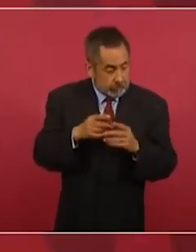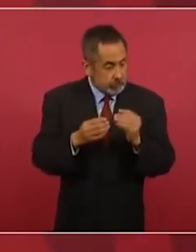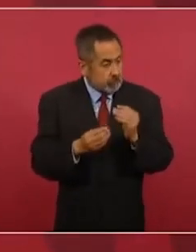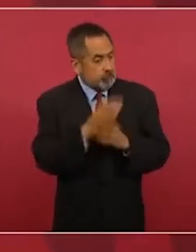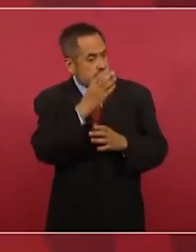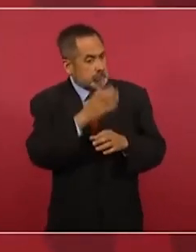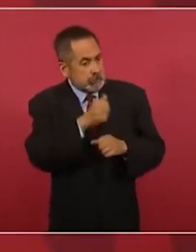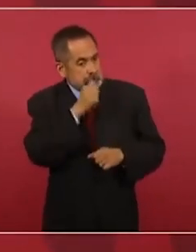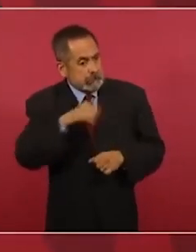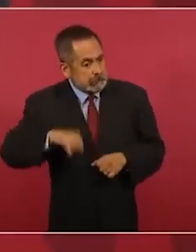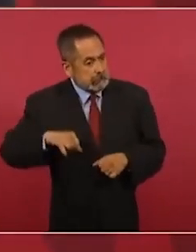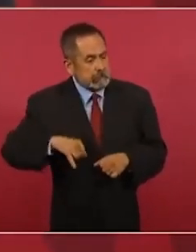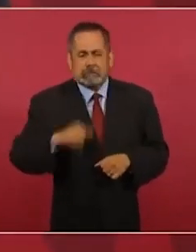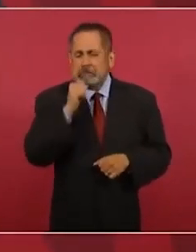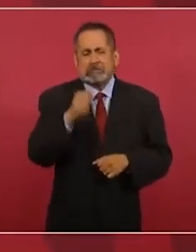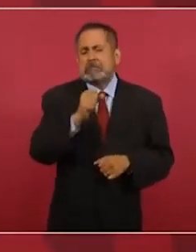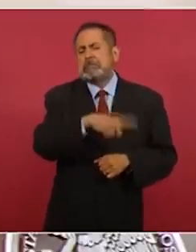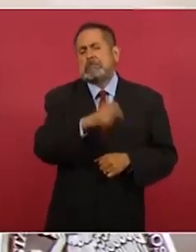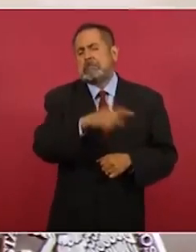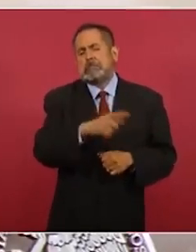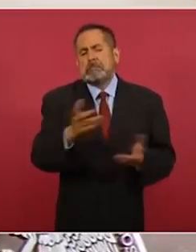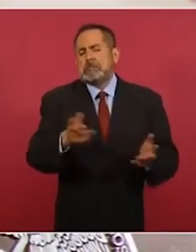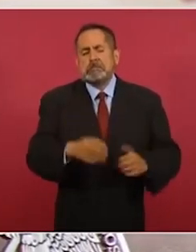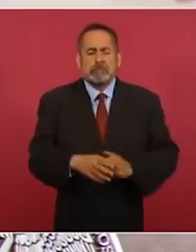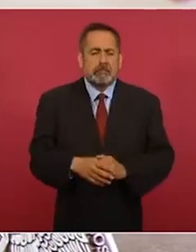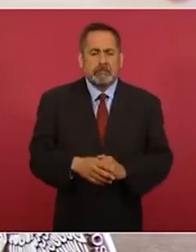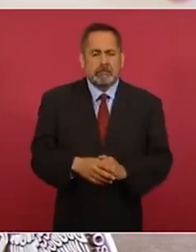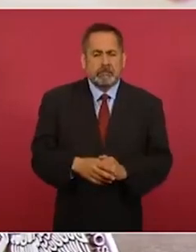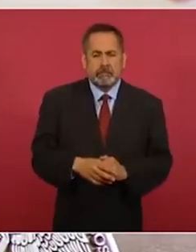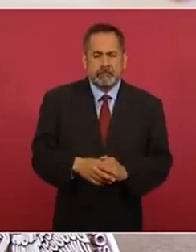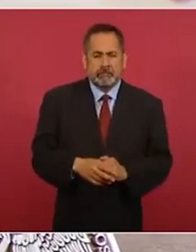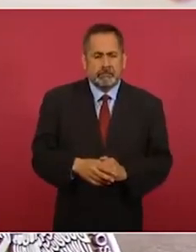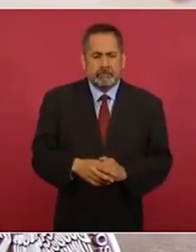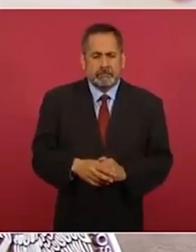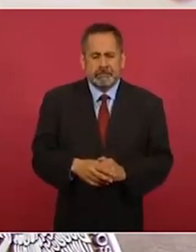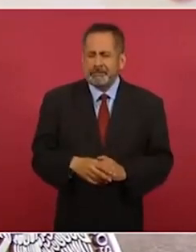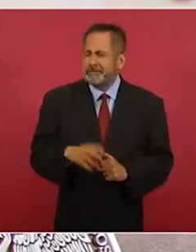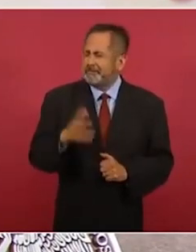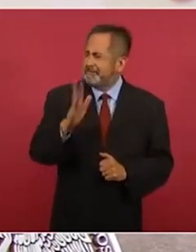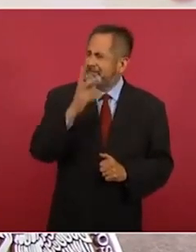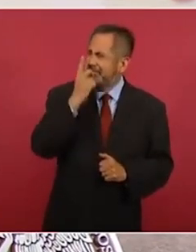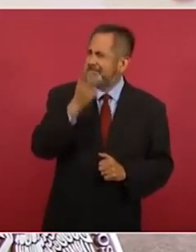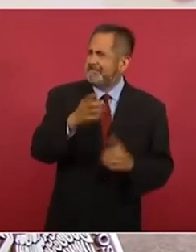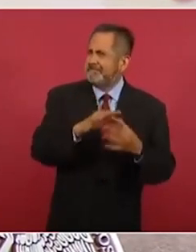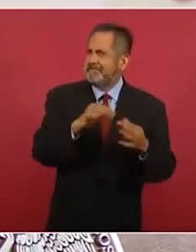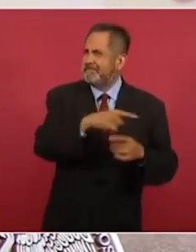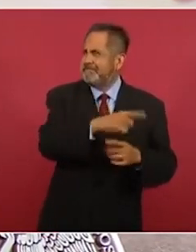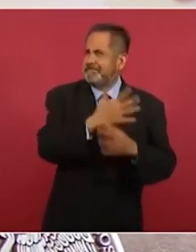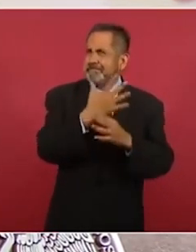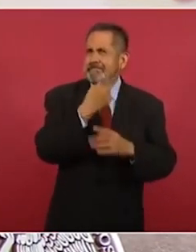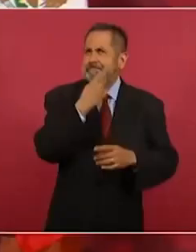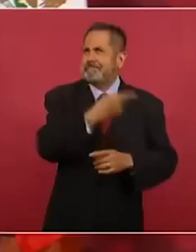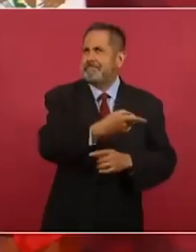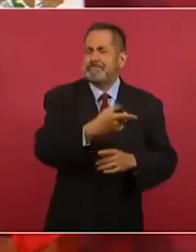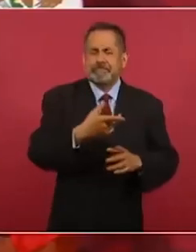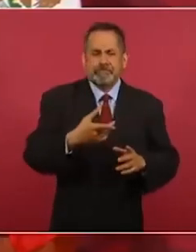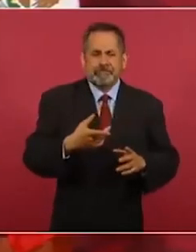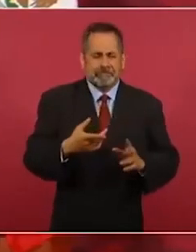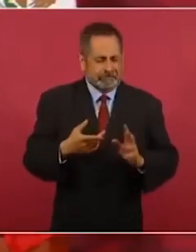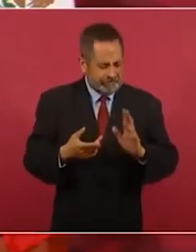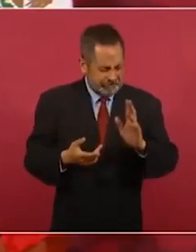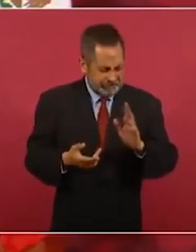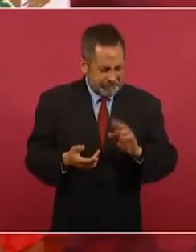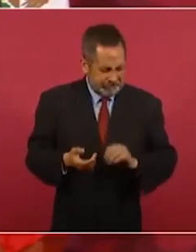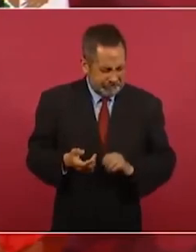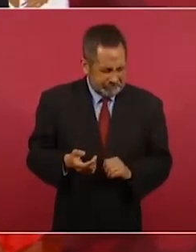dice algo como que